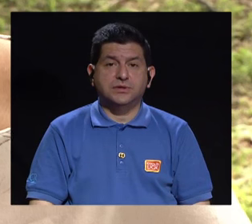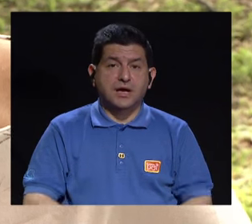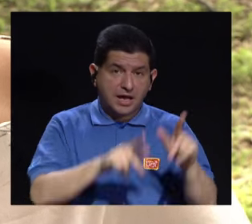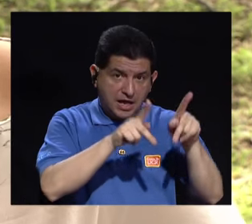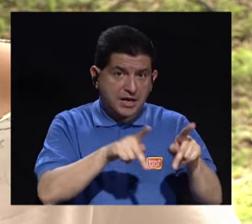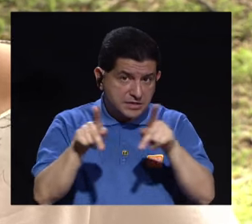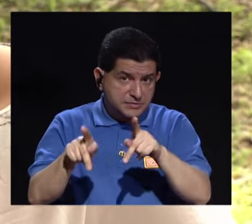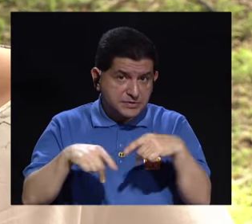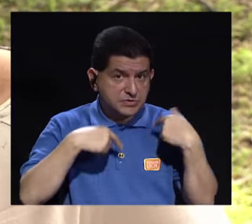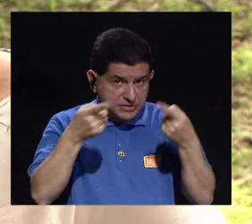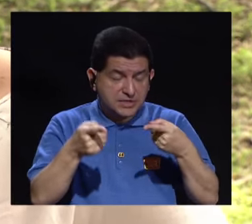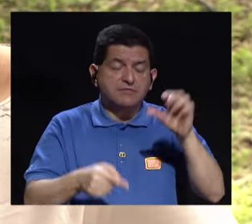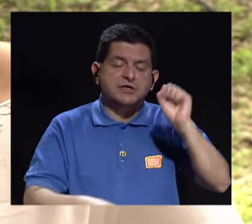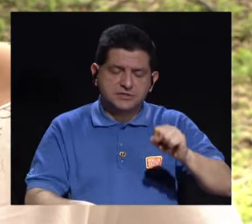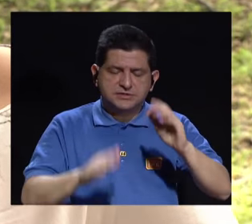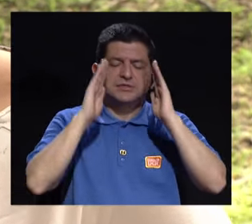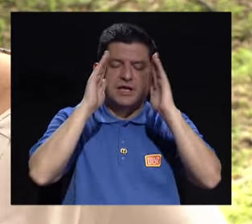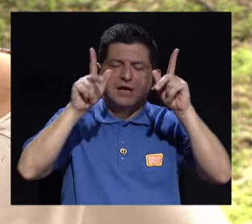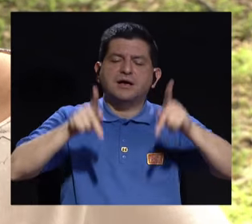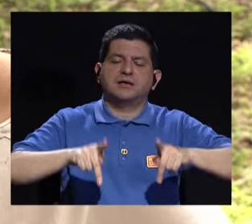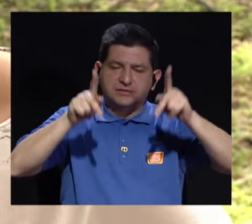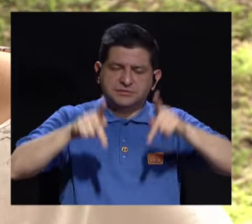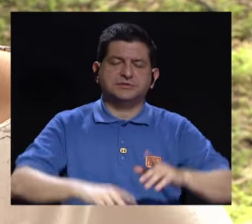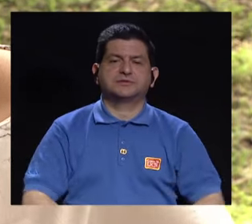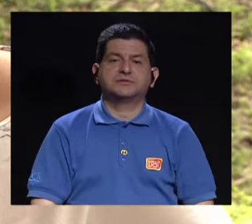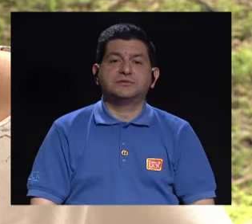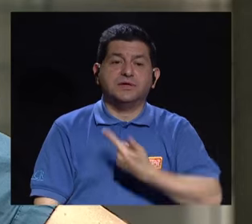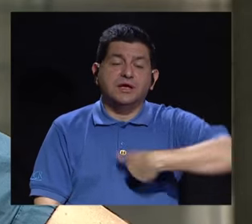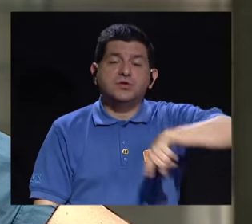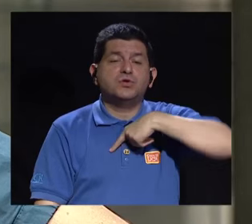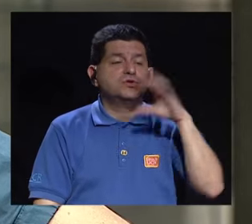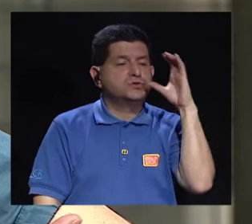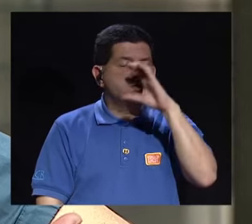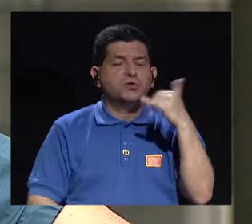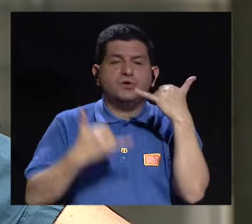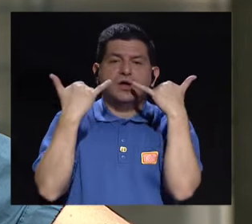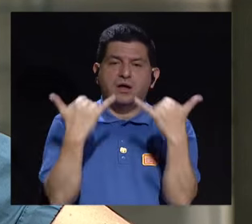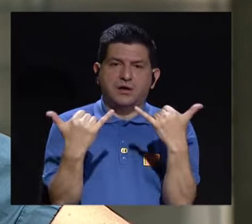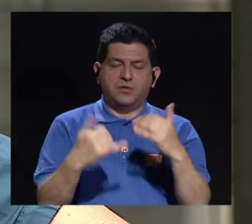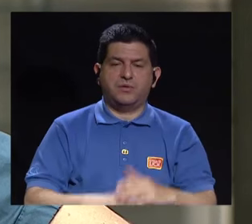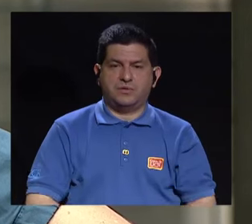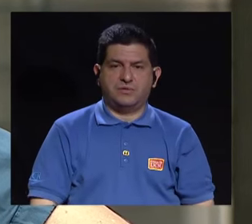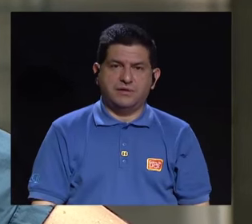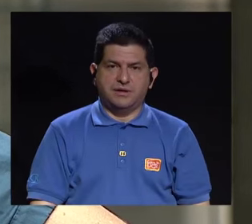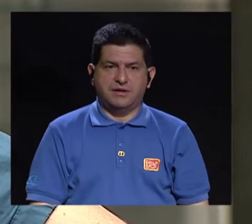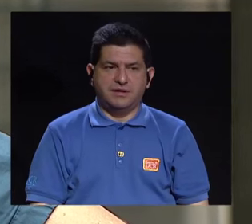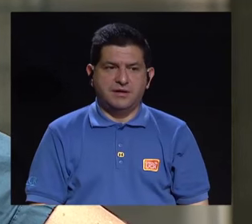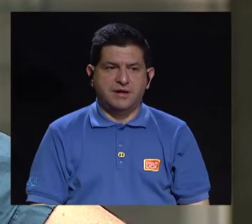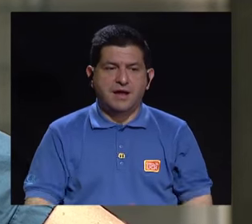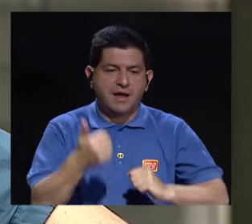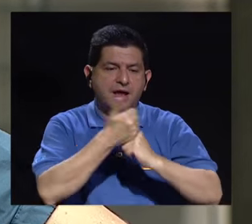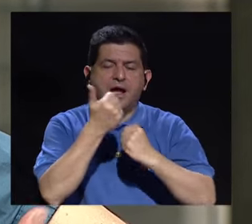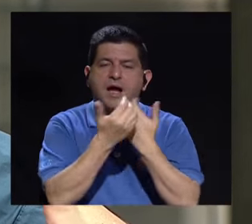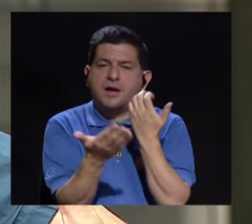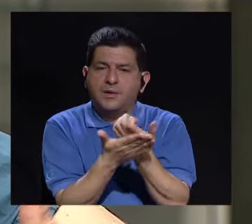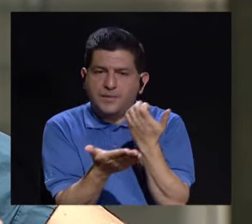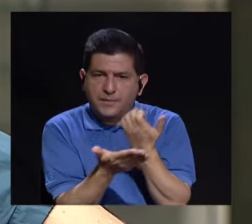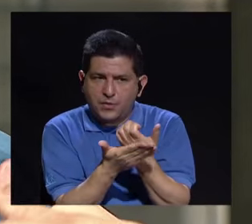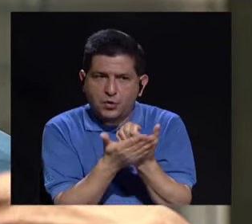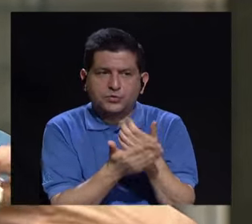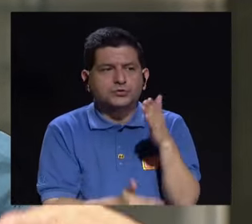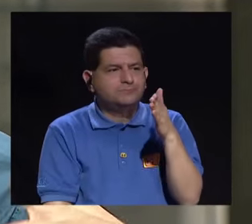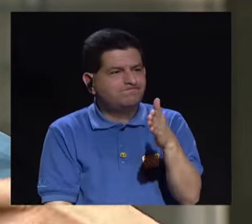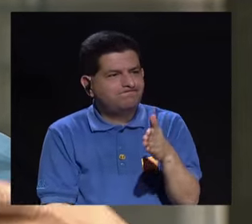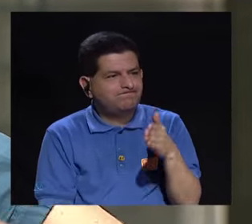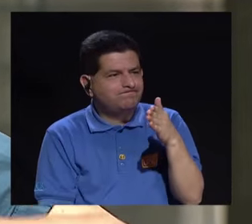atendemos a las personas y estamos buscando en este momento subvenciones